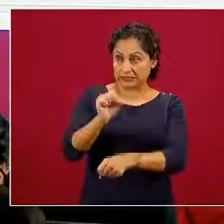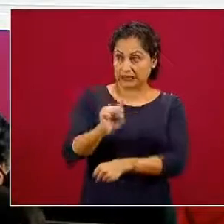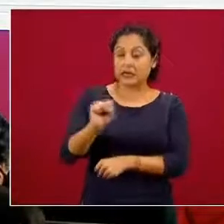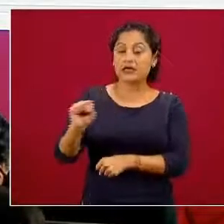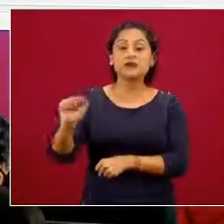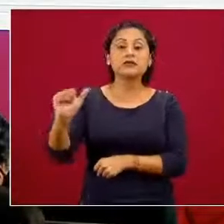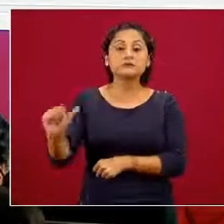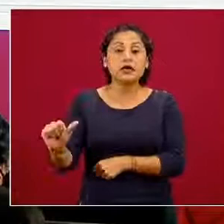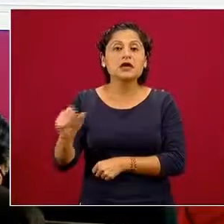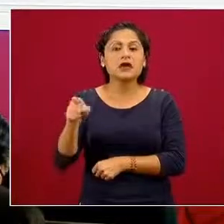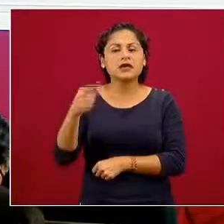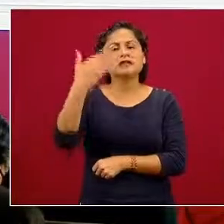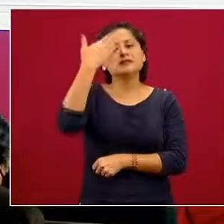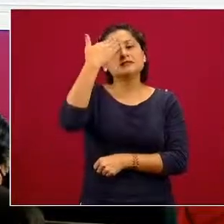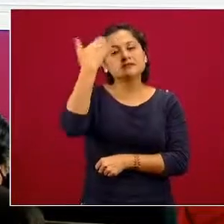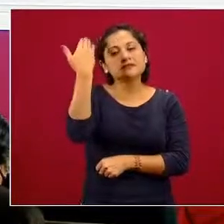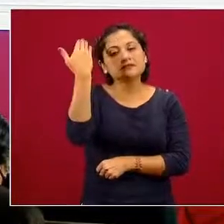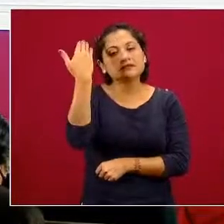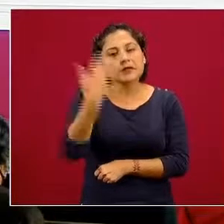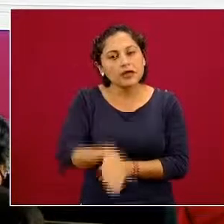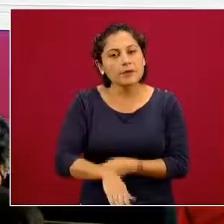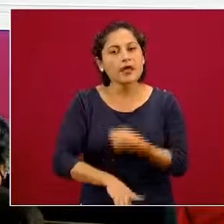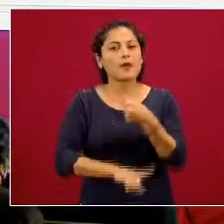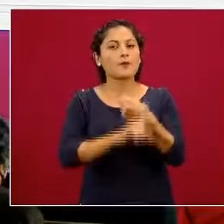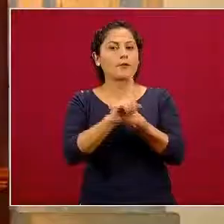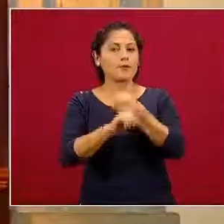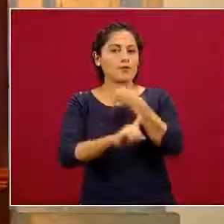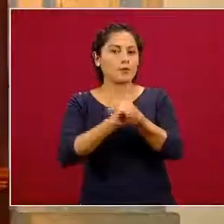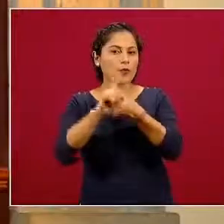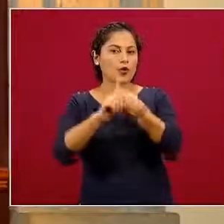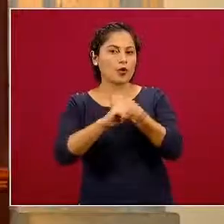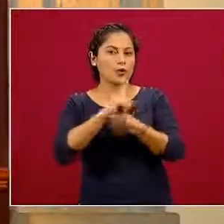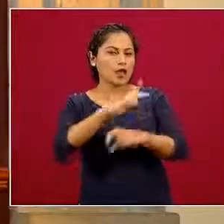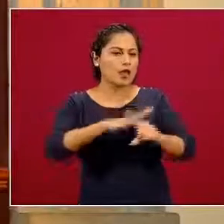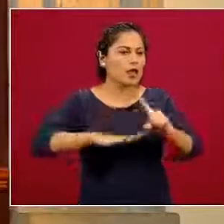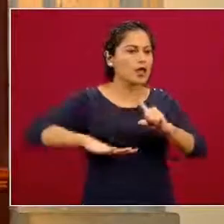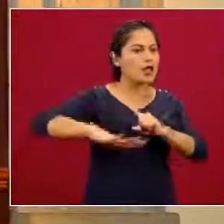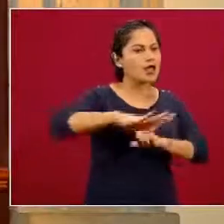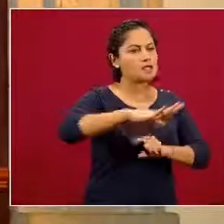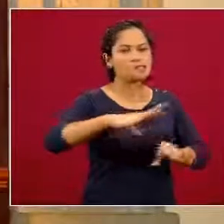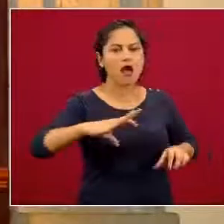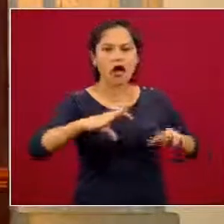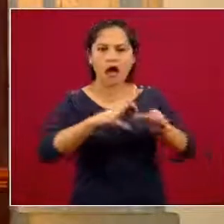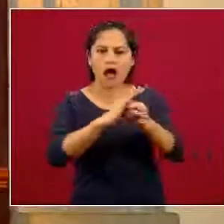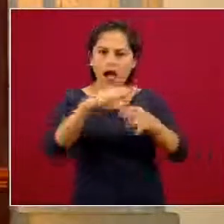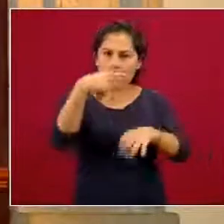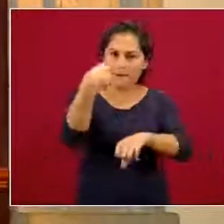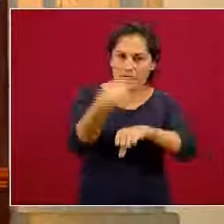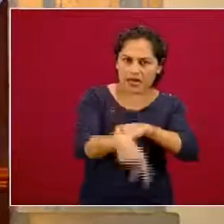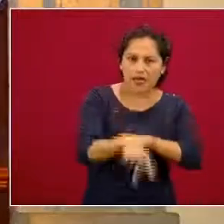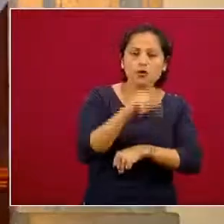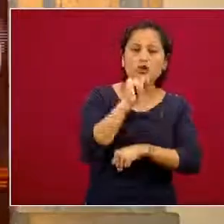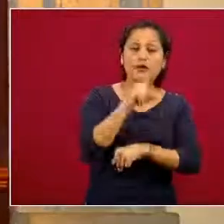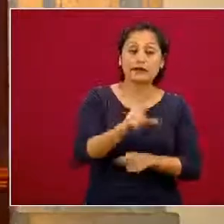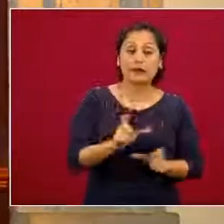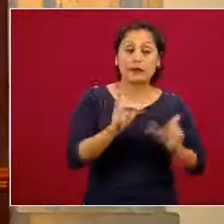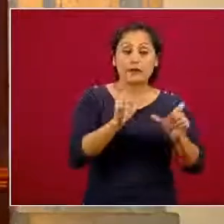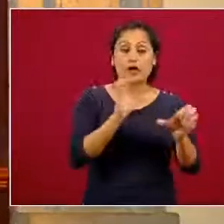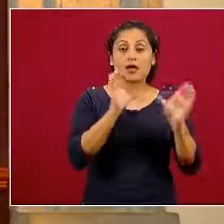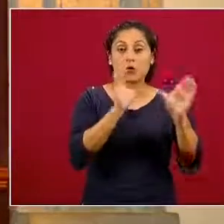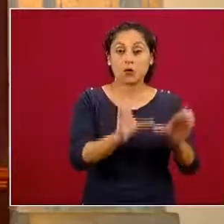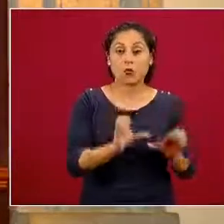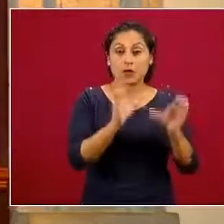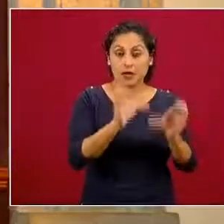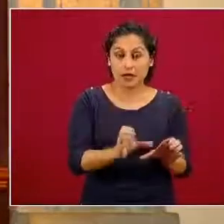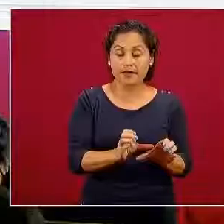de que esta problemática está vinculada con diferentes factores, tanto de riesgo como de protección, encargó